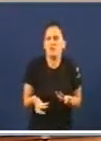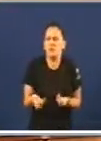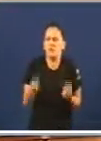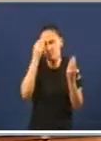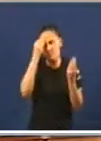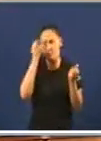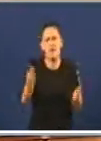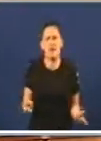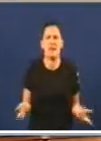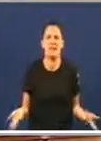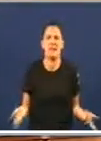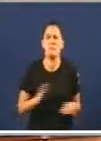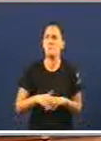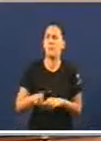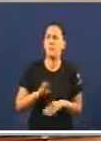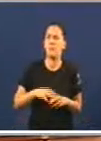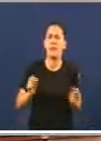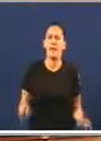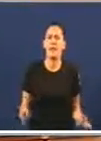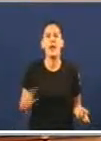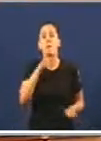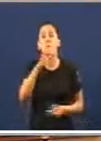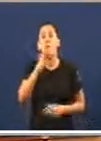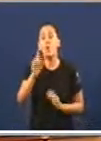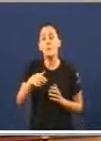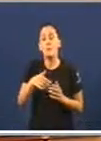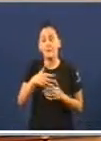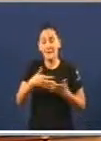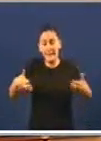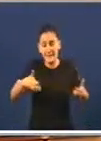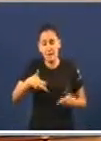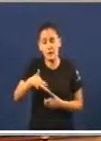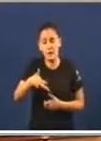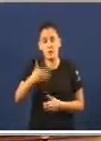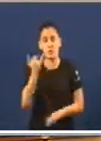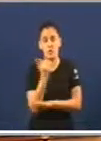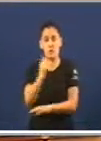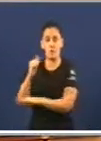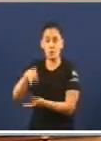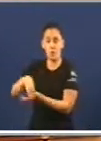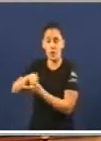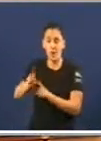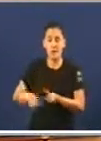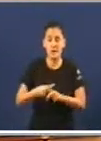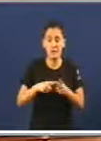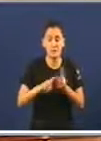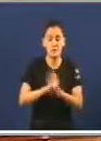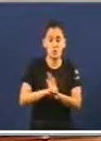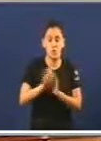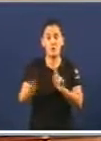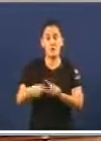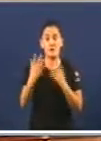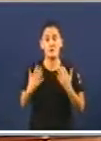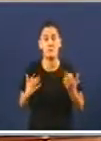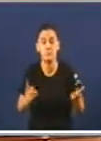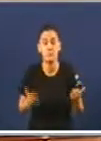serve aprobalas. Segundo os textos de dereito institucional, constitucional e parlamentario, as proposicións non de lei